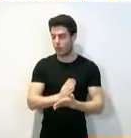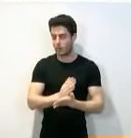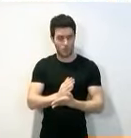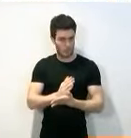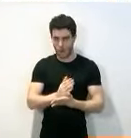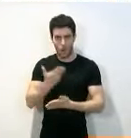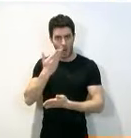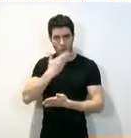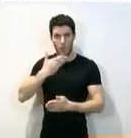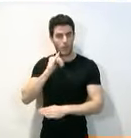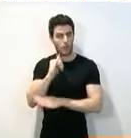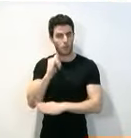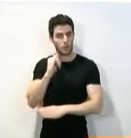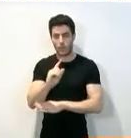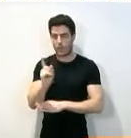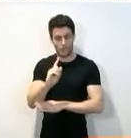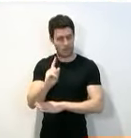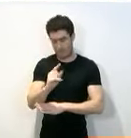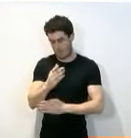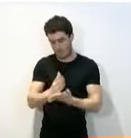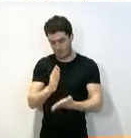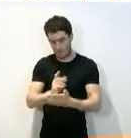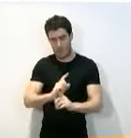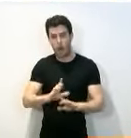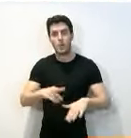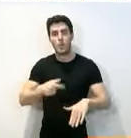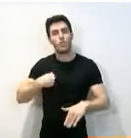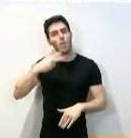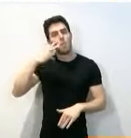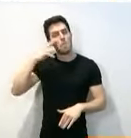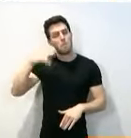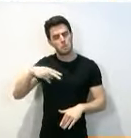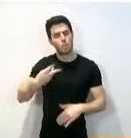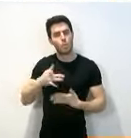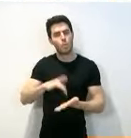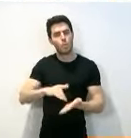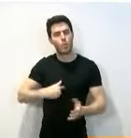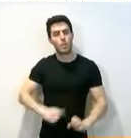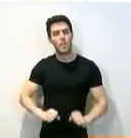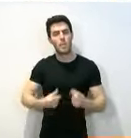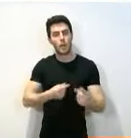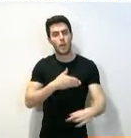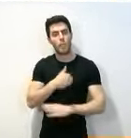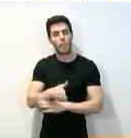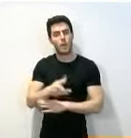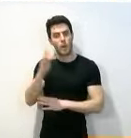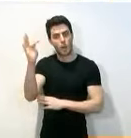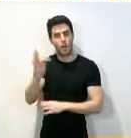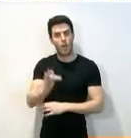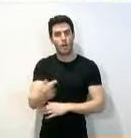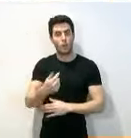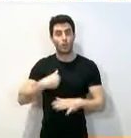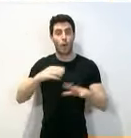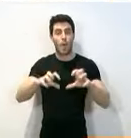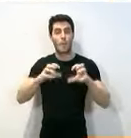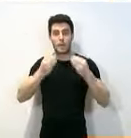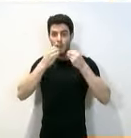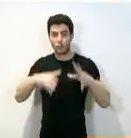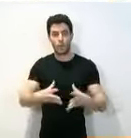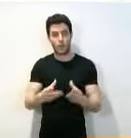colegio, pero yo reconozco que la primera vez que fui a ver esas crónicas, aparte de aprender mucha historia,